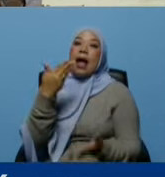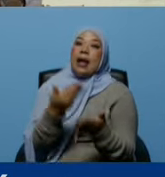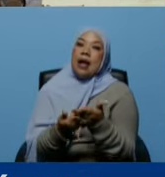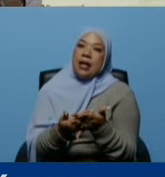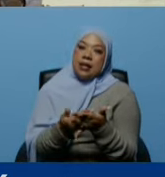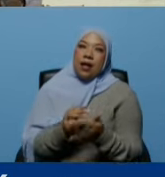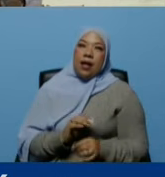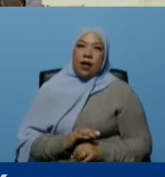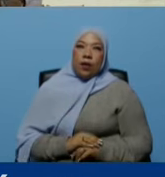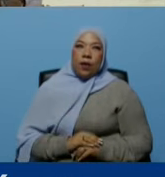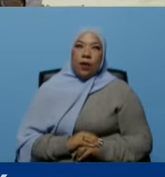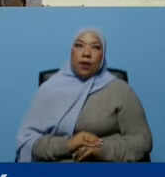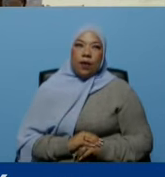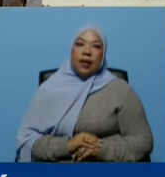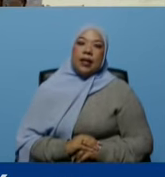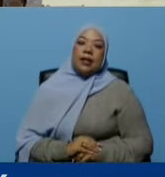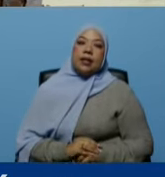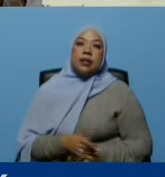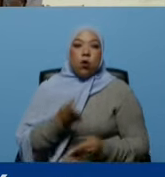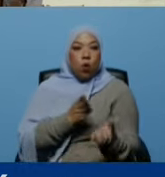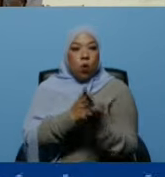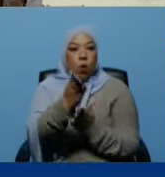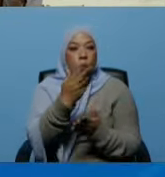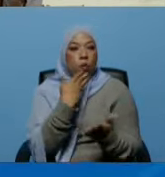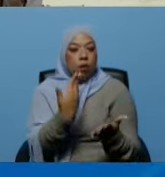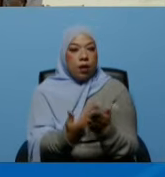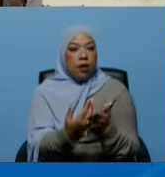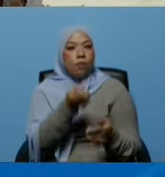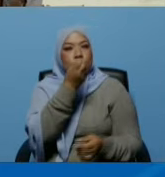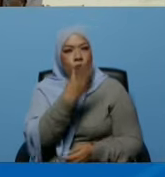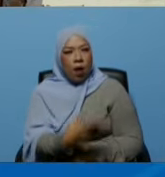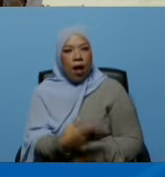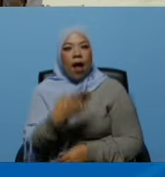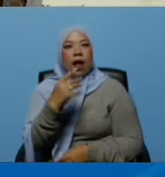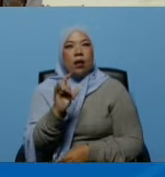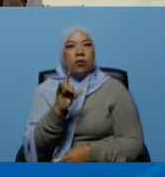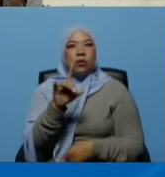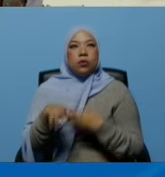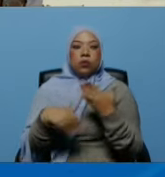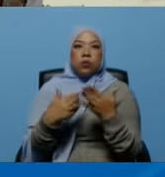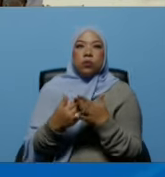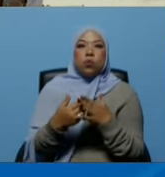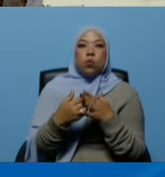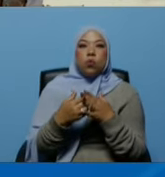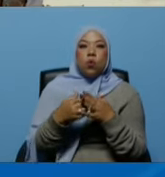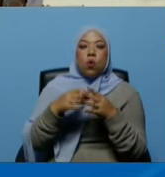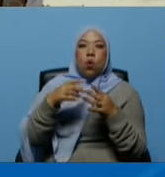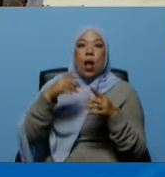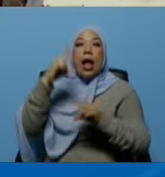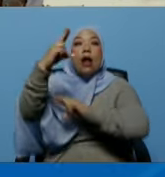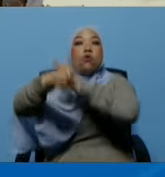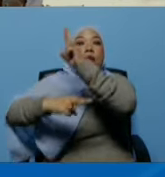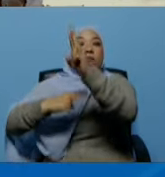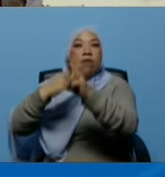esto demuestra la alineación de los planetas también porque el cosmos y los astros están con nosotros